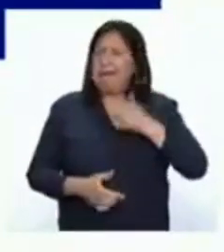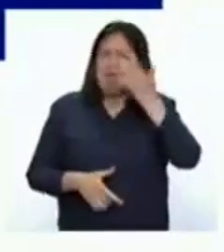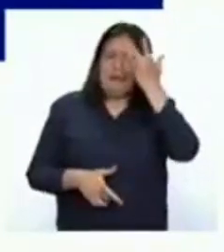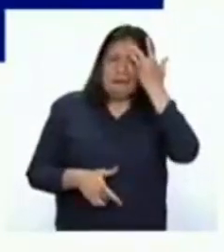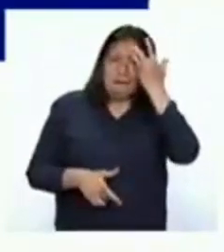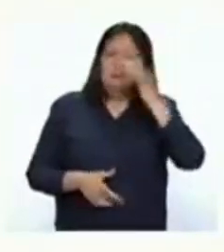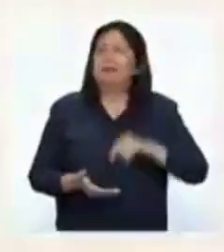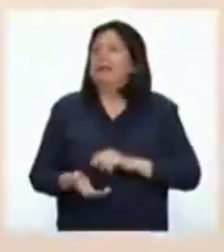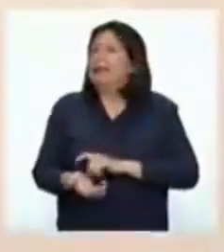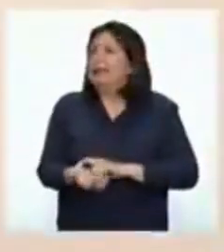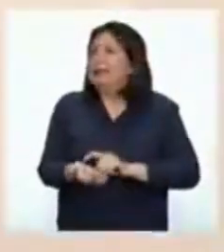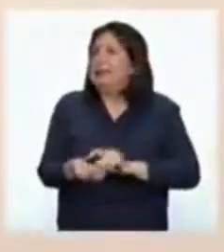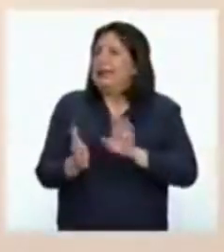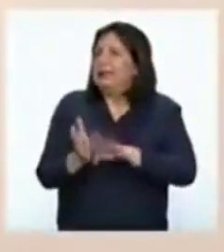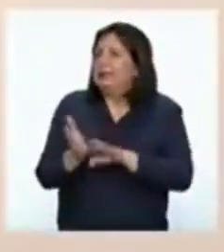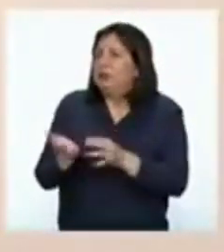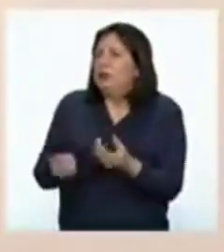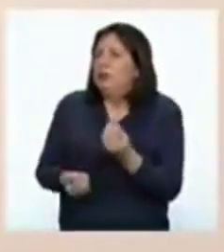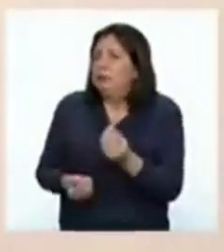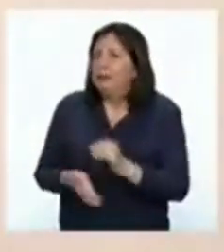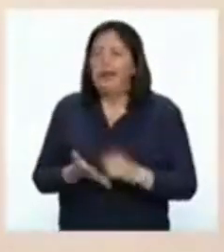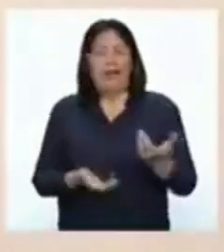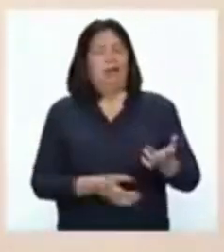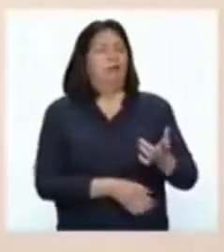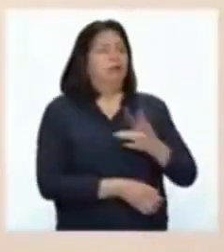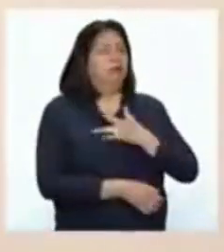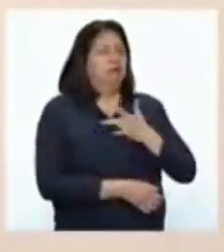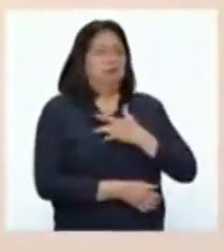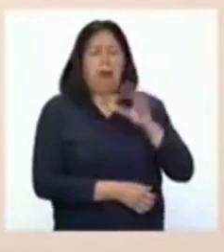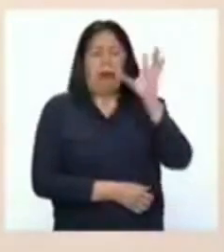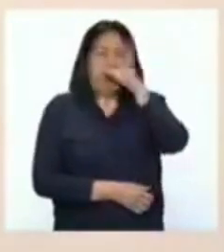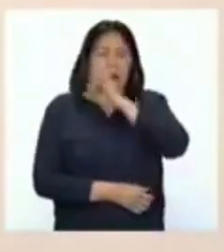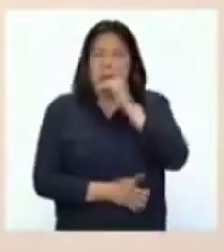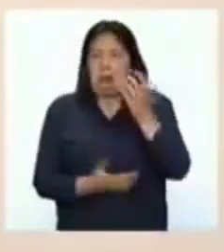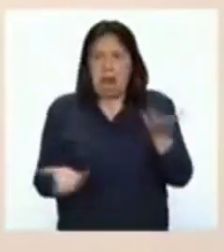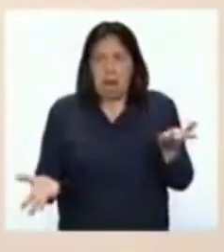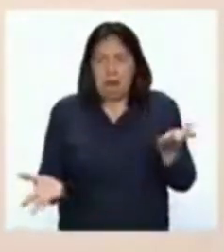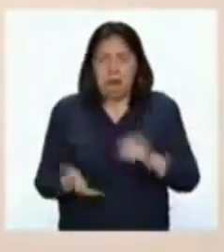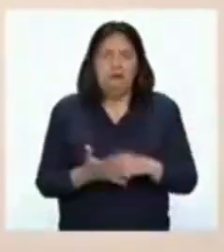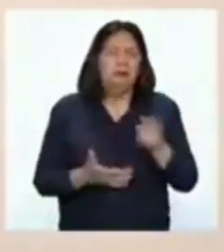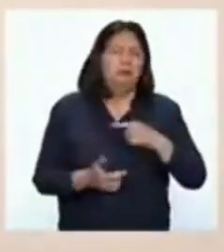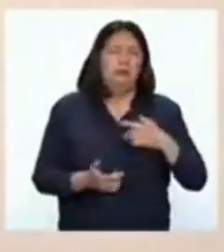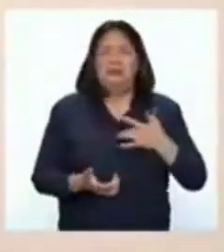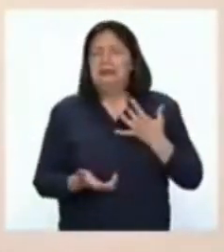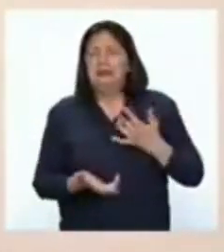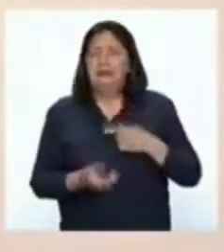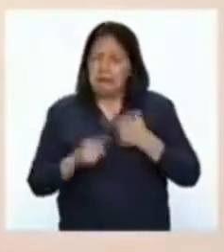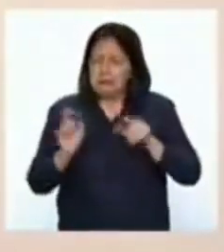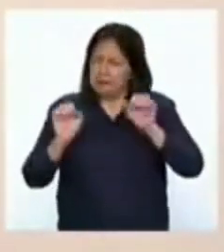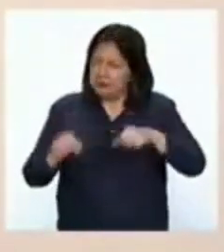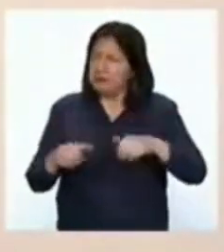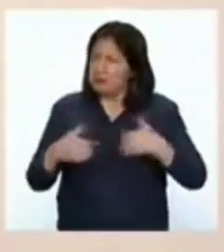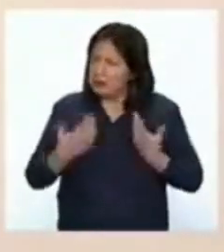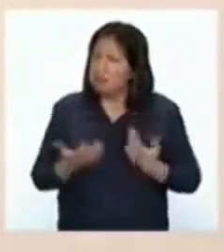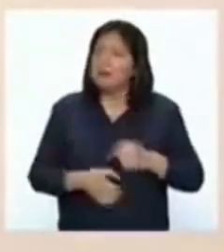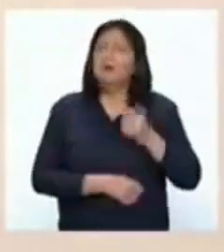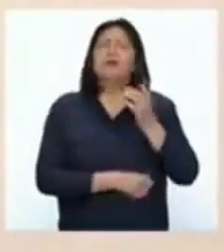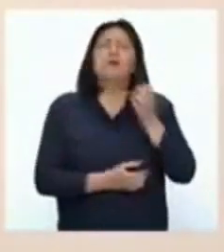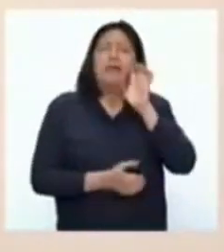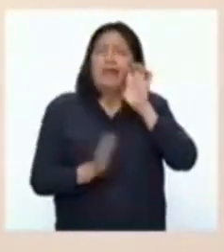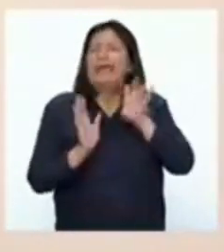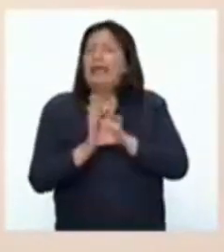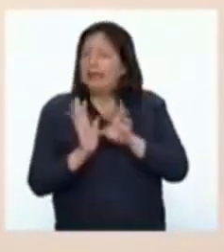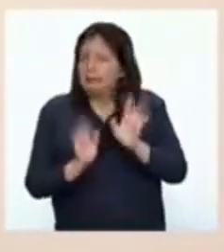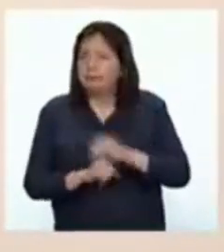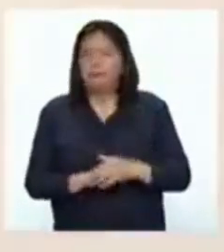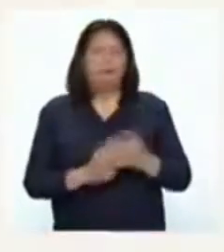Pues les cuento que en algunos casos los síntomas son imperceptibles. Pero podemos darnos cuenta por ciertos detalles como por